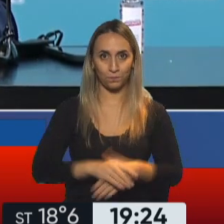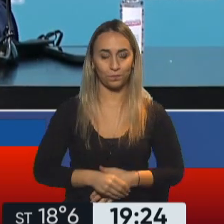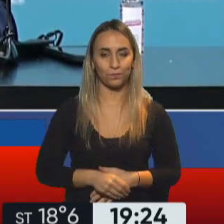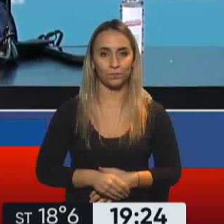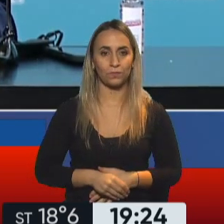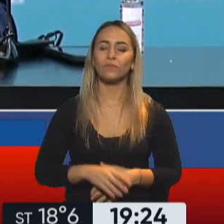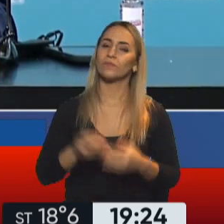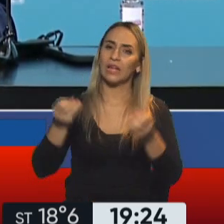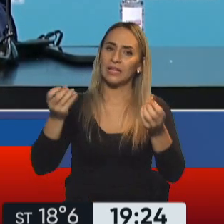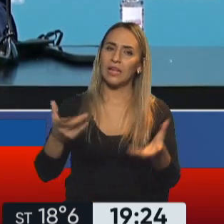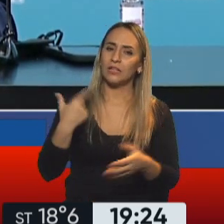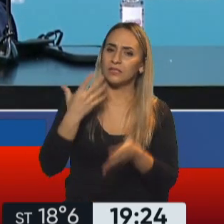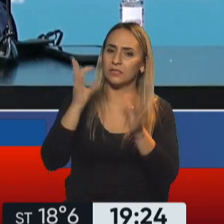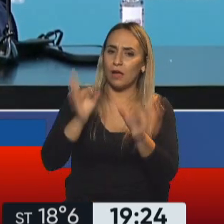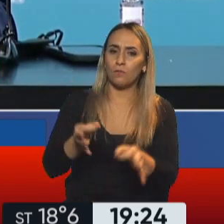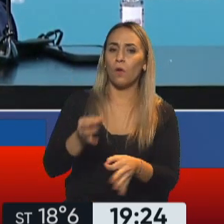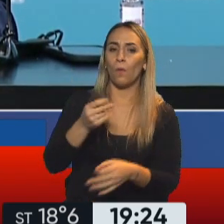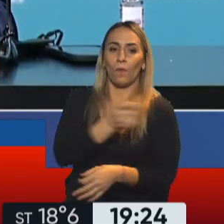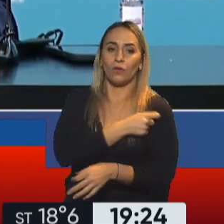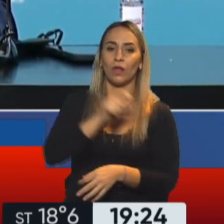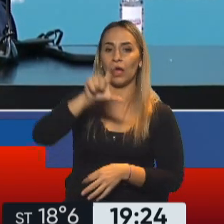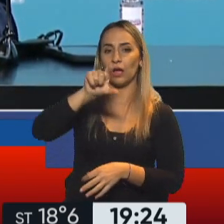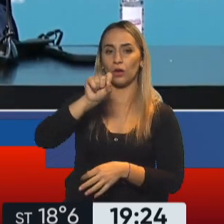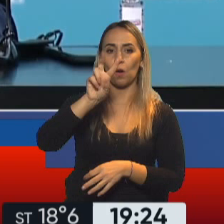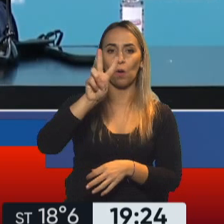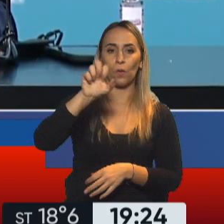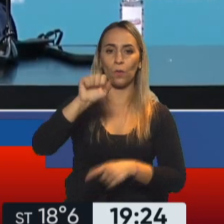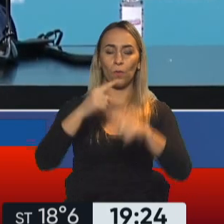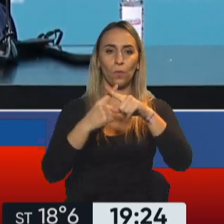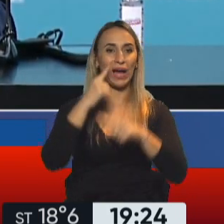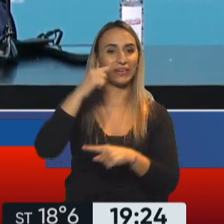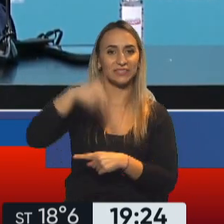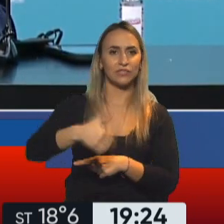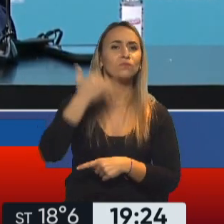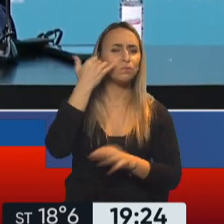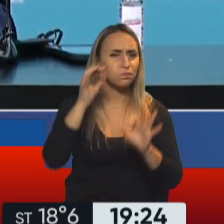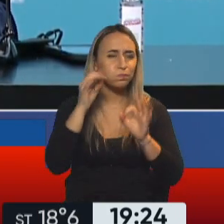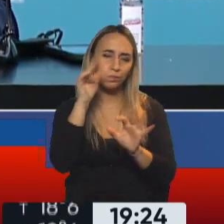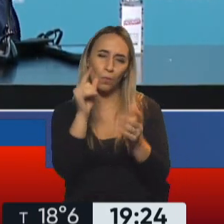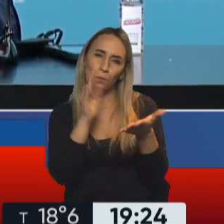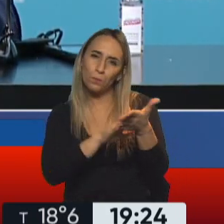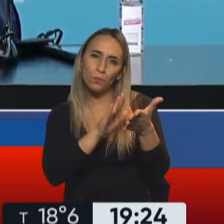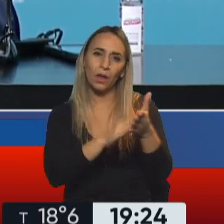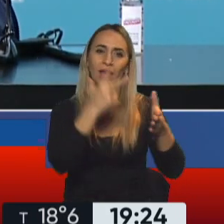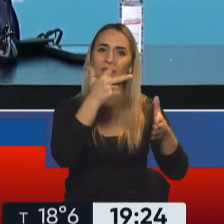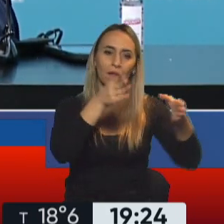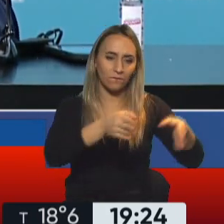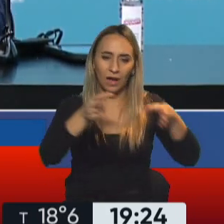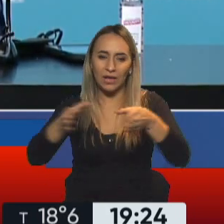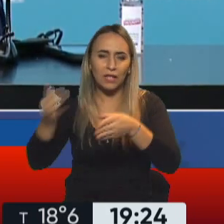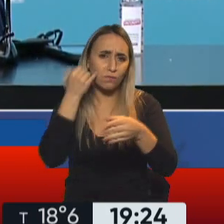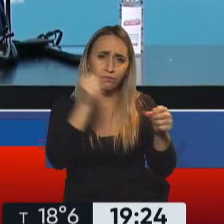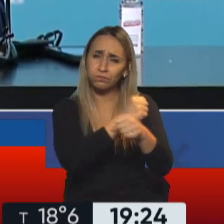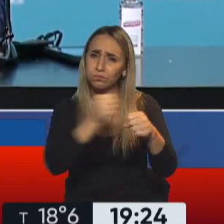Sabemos de la Covaxin que es una vacuna que tiene ya sus tres fases completadas, que tiene un ensayo clínico con resultados muy